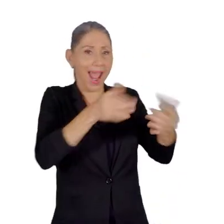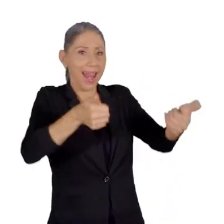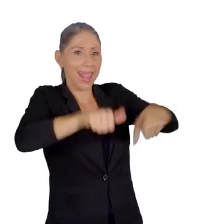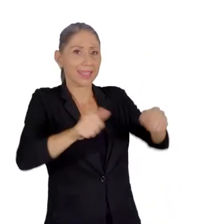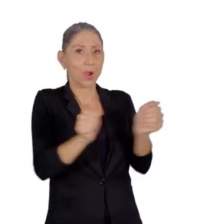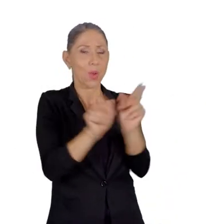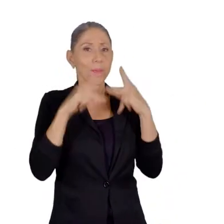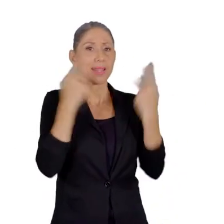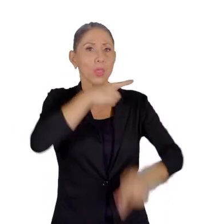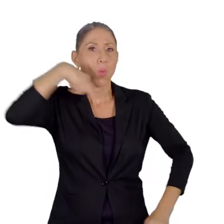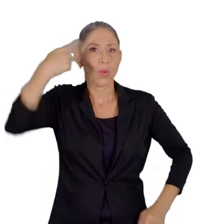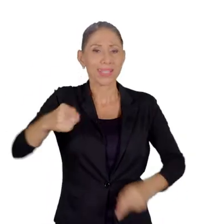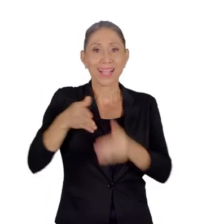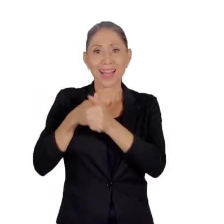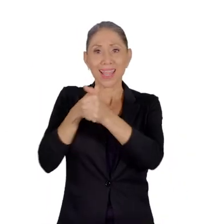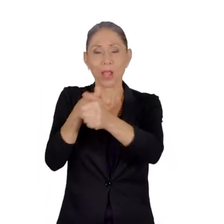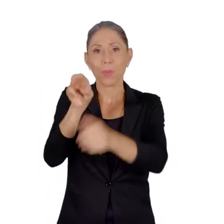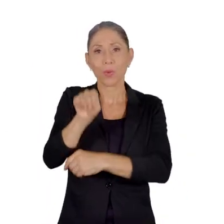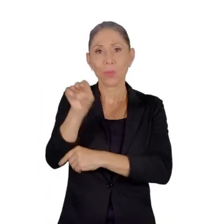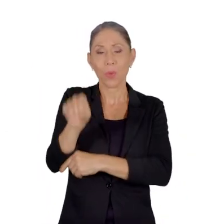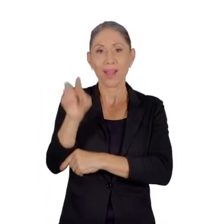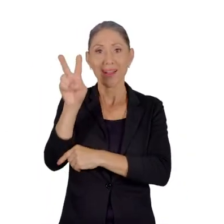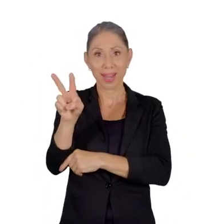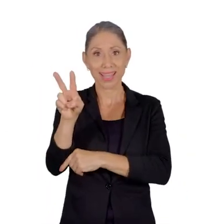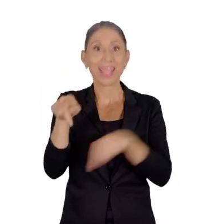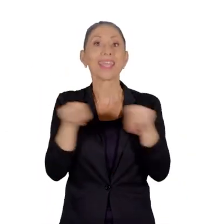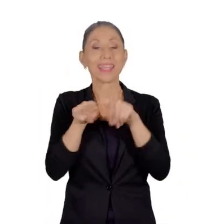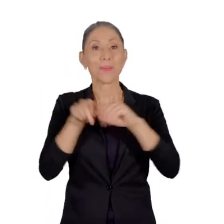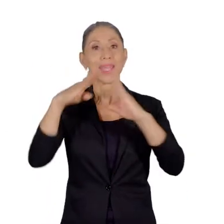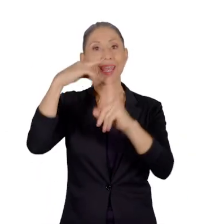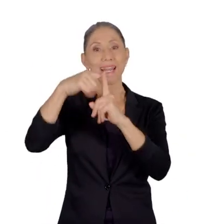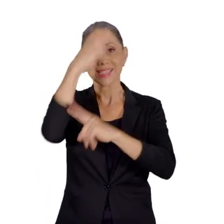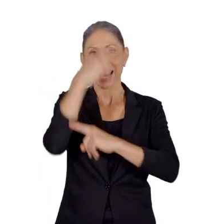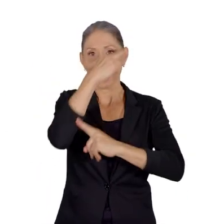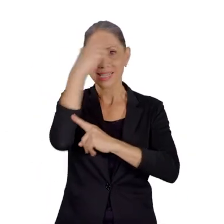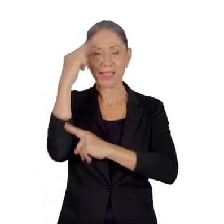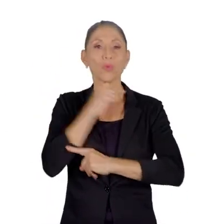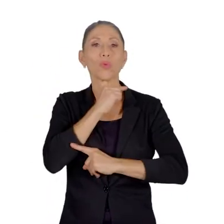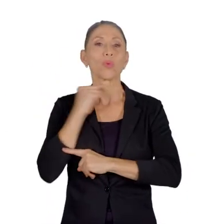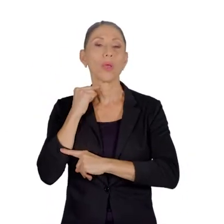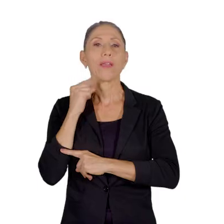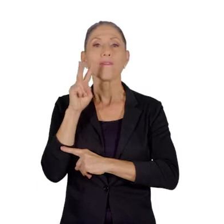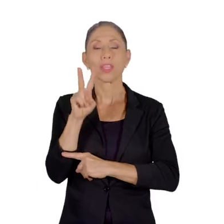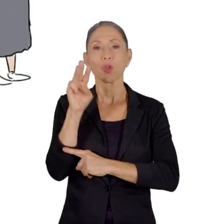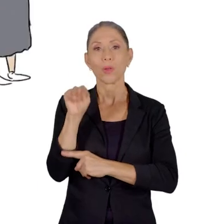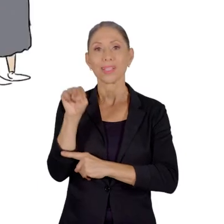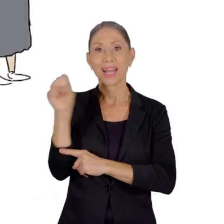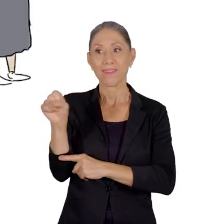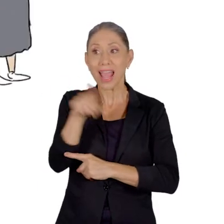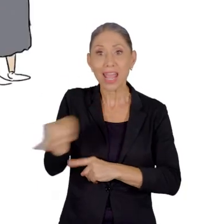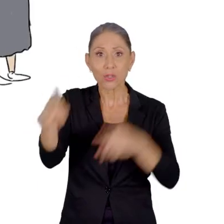con el Partido Comunista liderado por Manuel Mora Valverde y la Iglesia Católica, dirigida por Monseñor Víctor Manuel Zanabria,